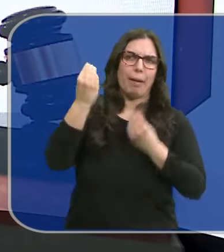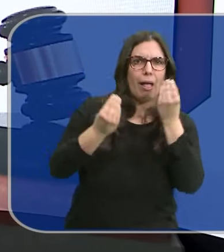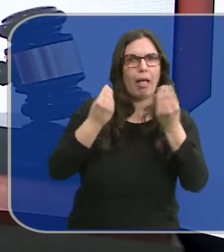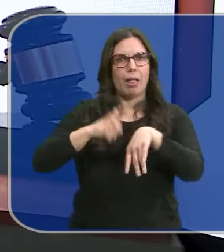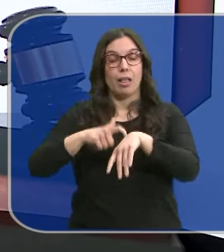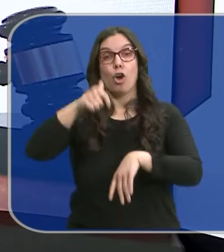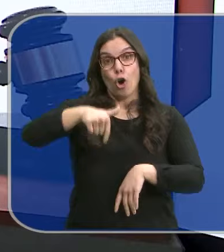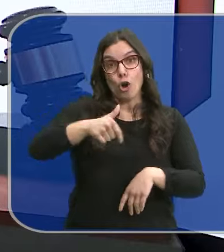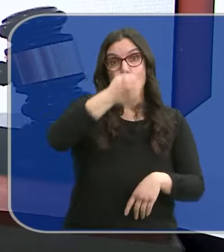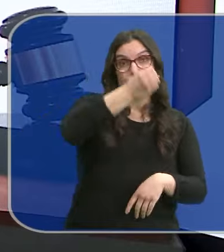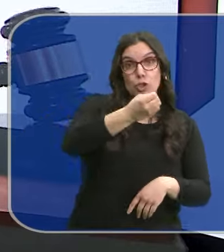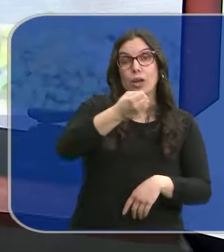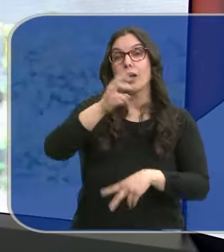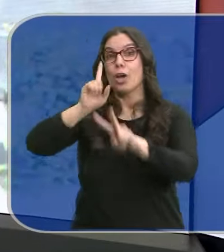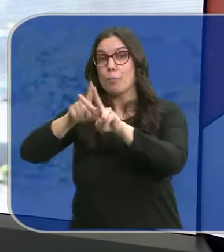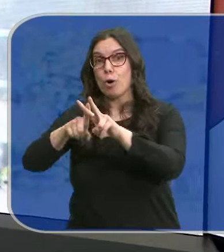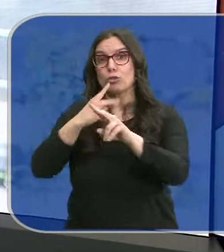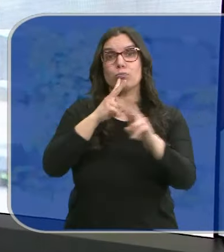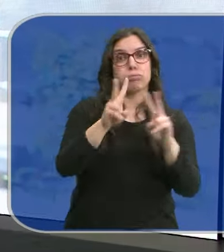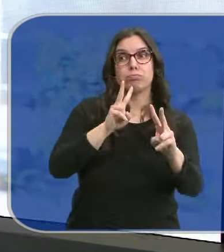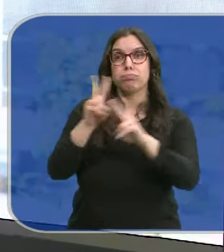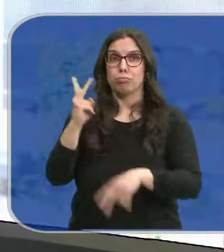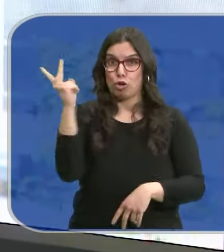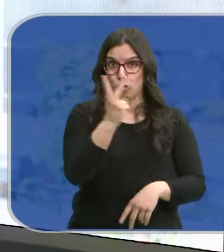respondido PSOE y Vox. ¿Con qué argumentos, Andrea?